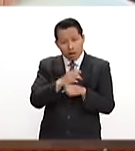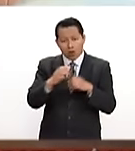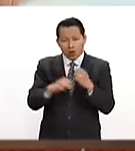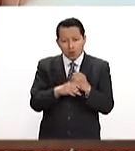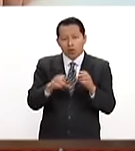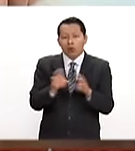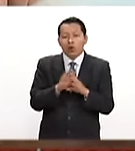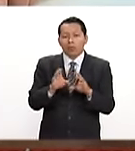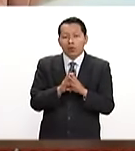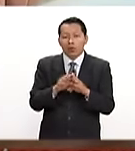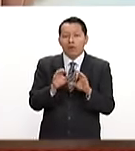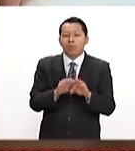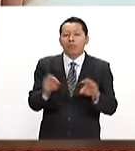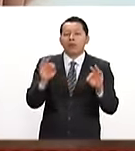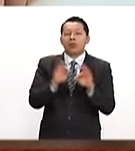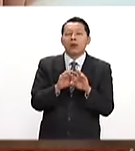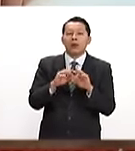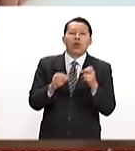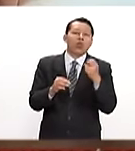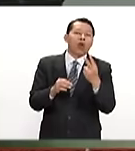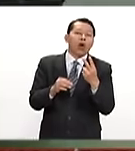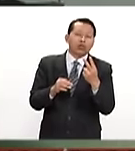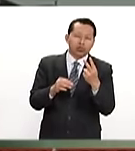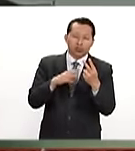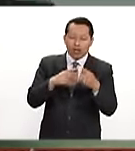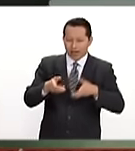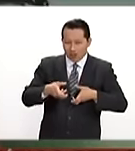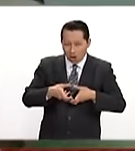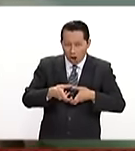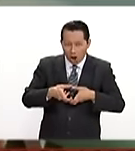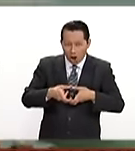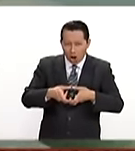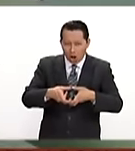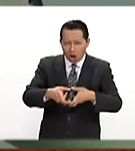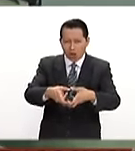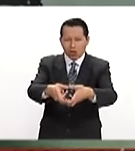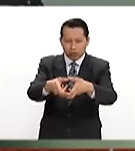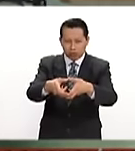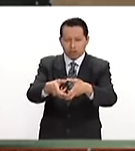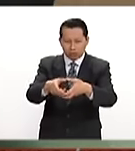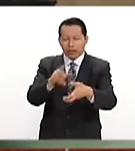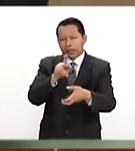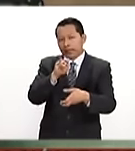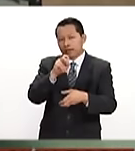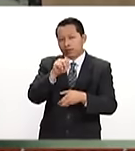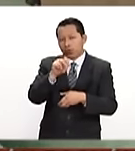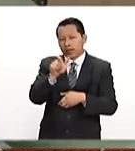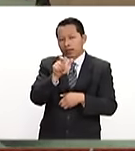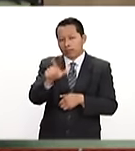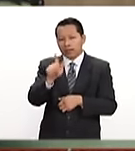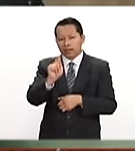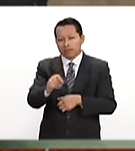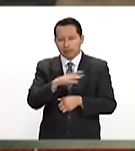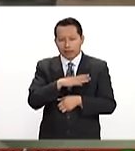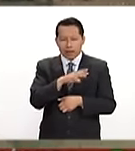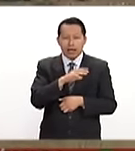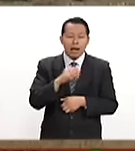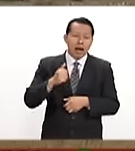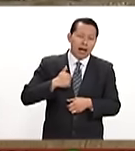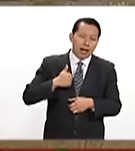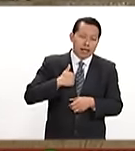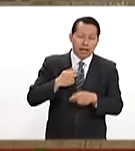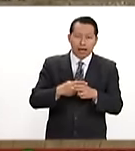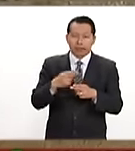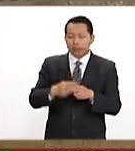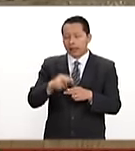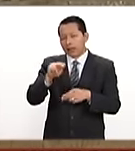Bueno, entre otras, reactivar dos oleoductos. El primero, denominado Kingston XL, que va de Alberta, Canadá, hasta